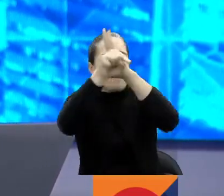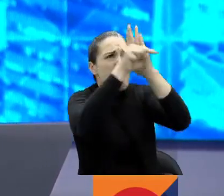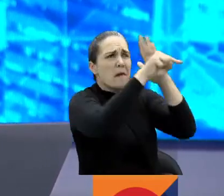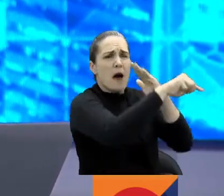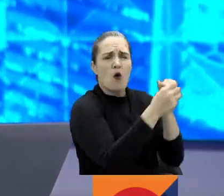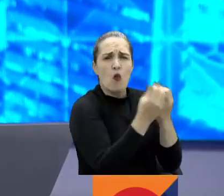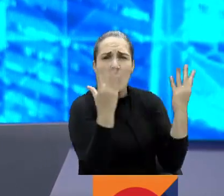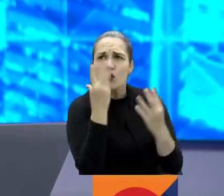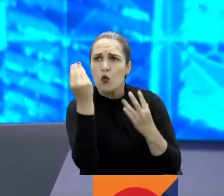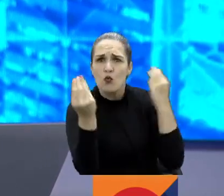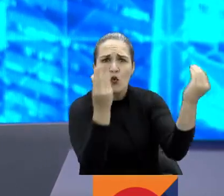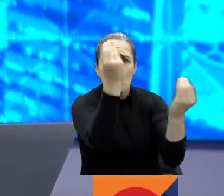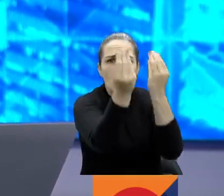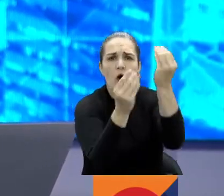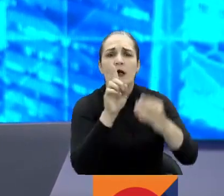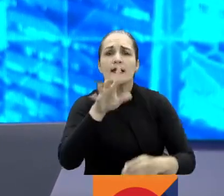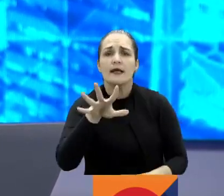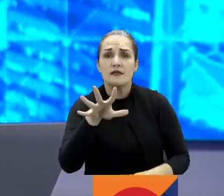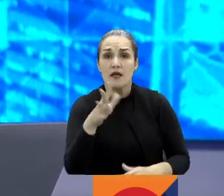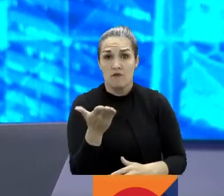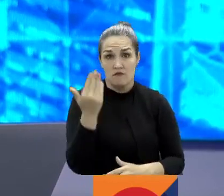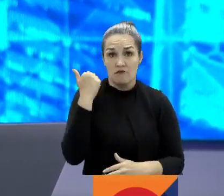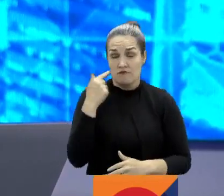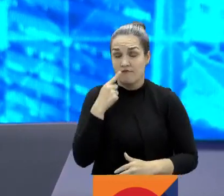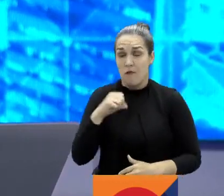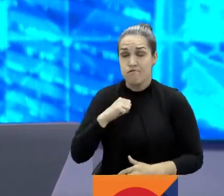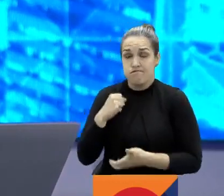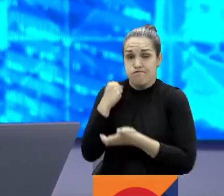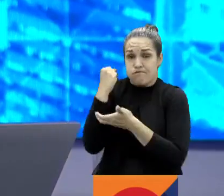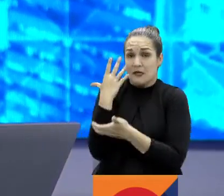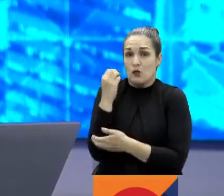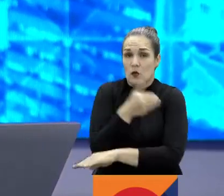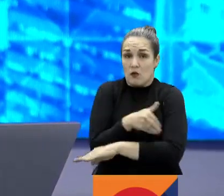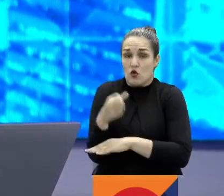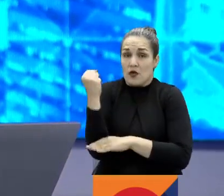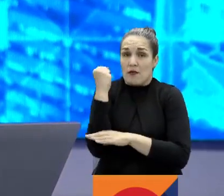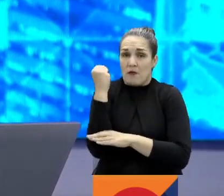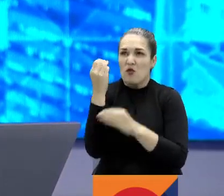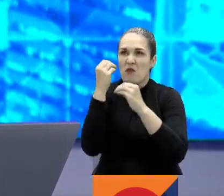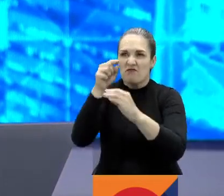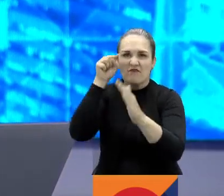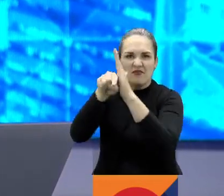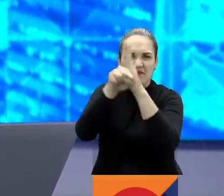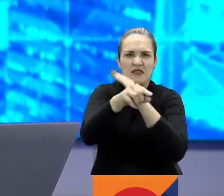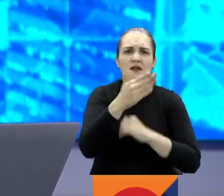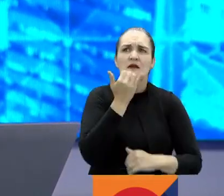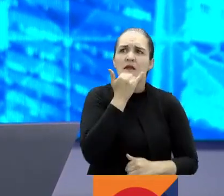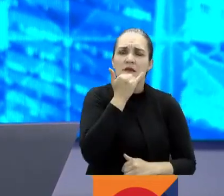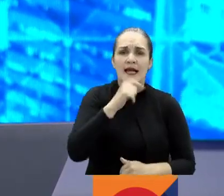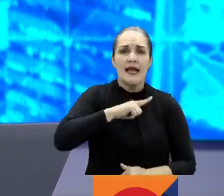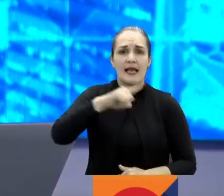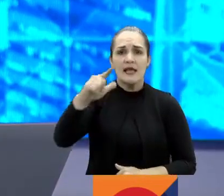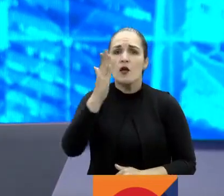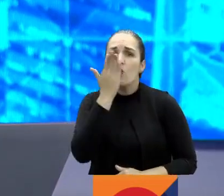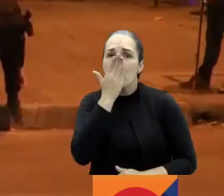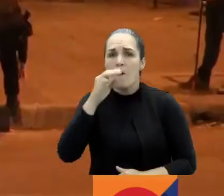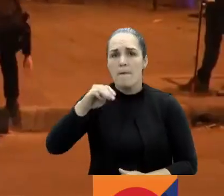autoridades ofrecieron una recompensa de 50 millones de pesos para esclarecer el crimen del líder indígena Marcos López.